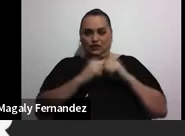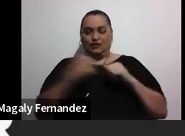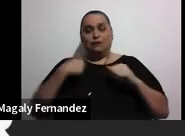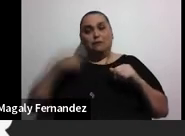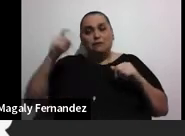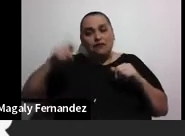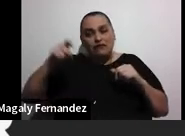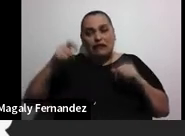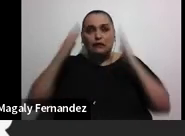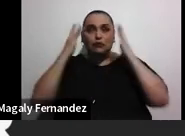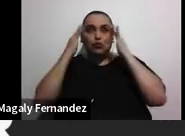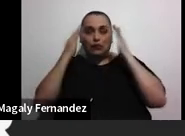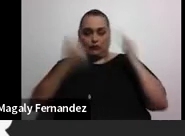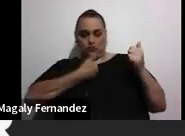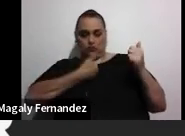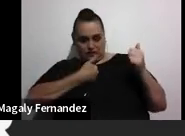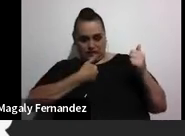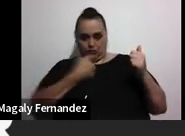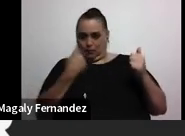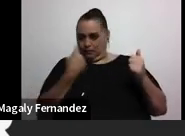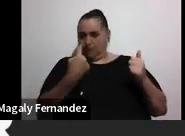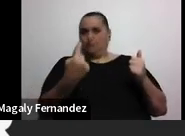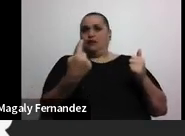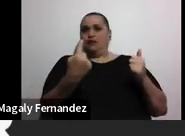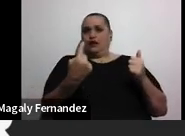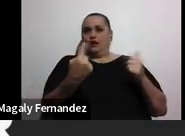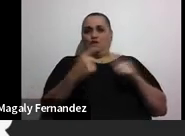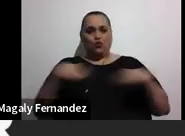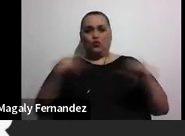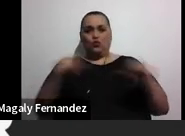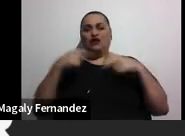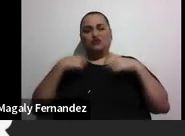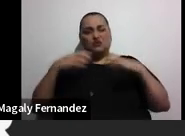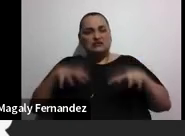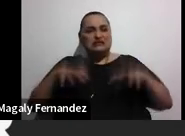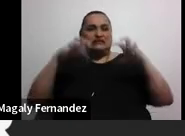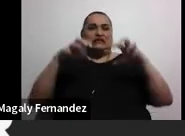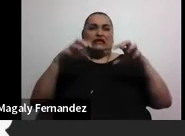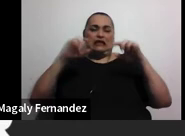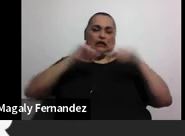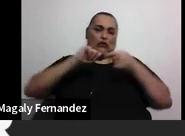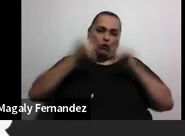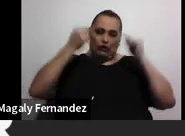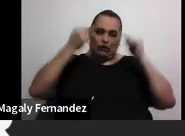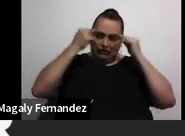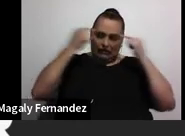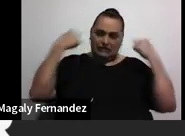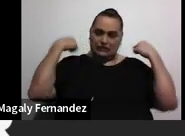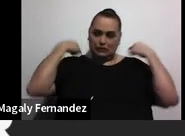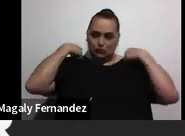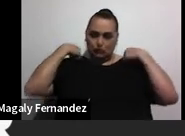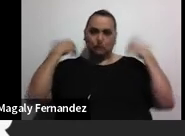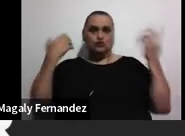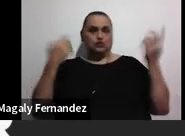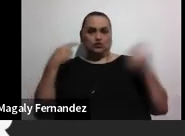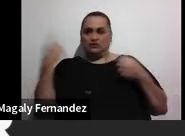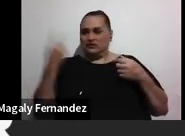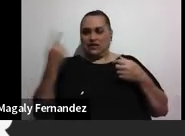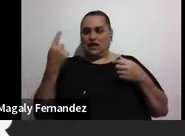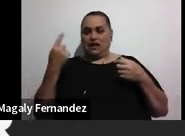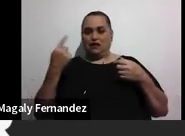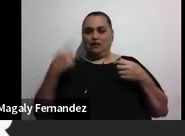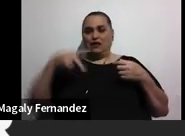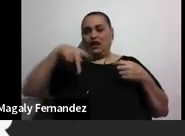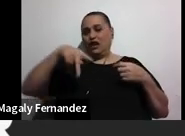preocuparme por mí, ponerme en primer lugar a los demás. Siempre estoy estresada, tengo siempre olor de cabeza y muscular. Uy, qué duro. Procastinación,